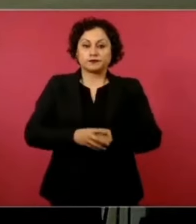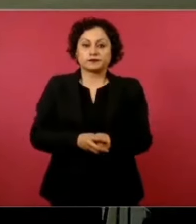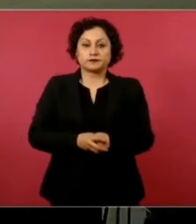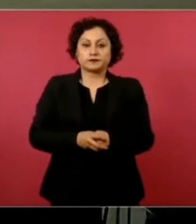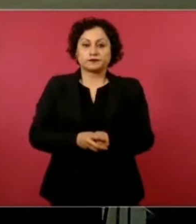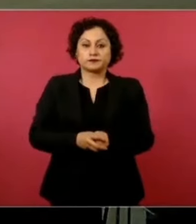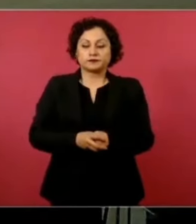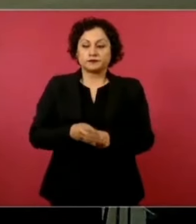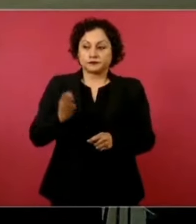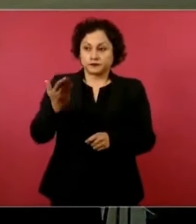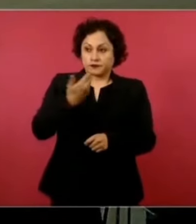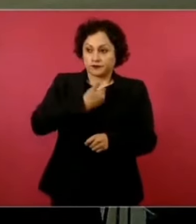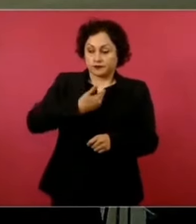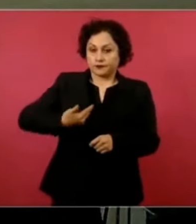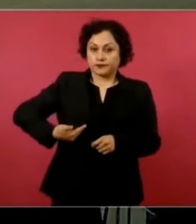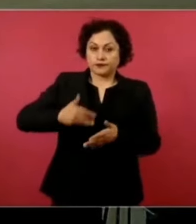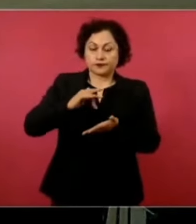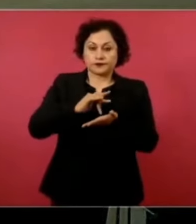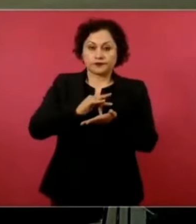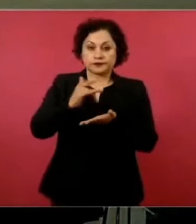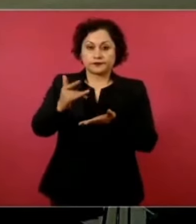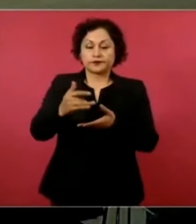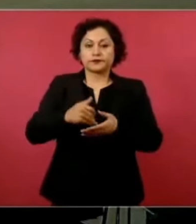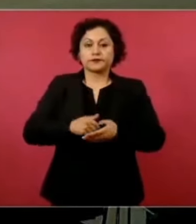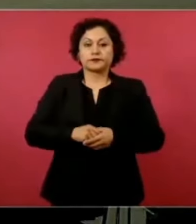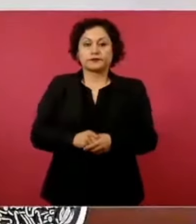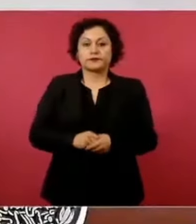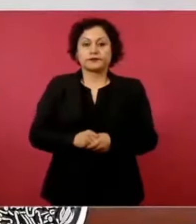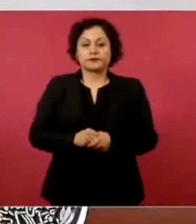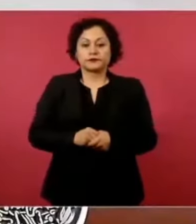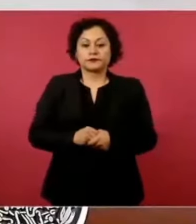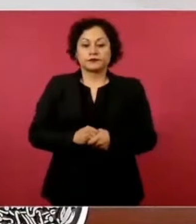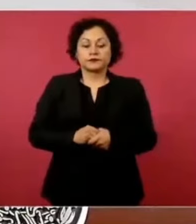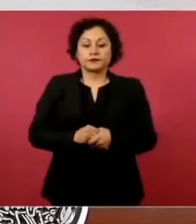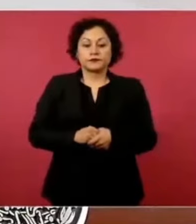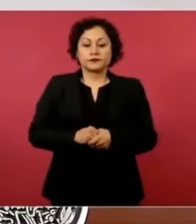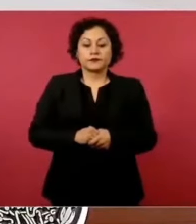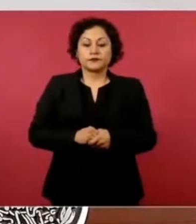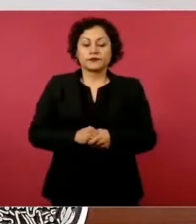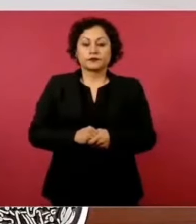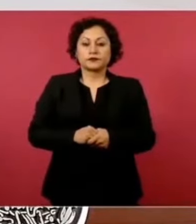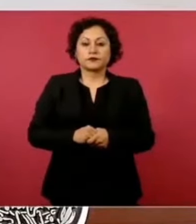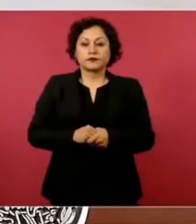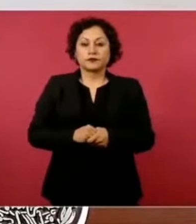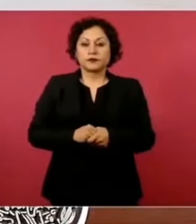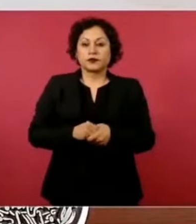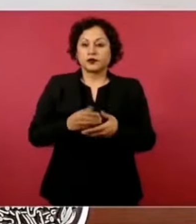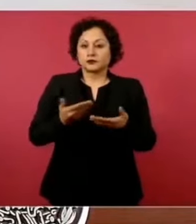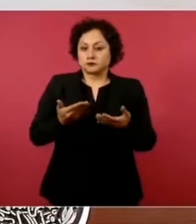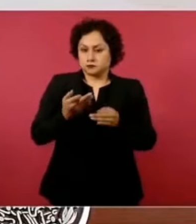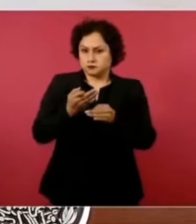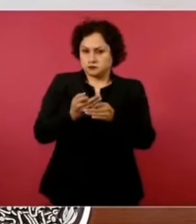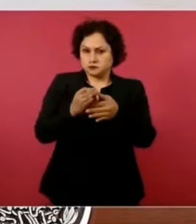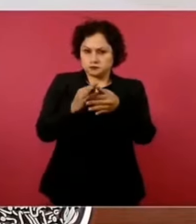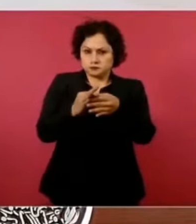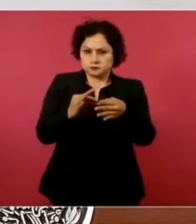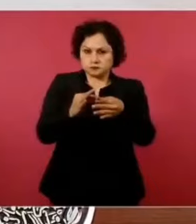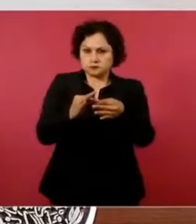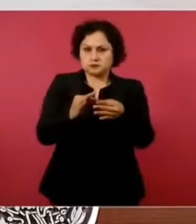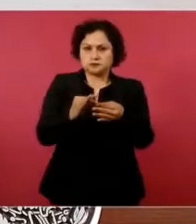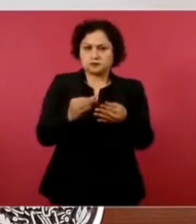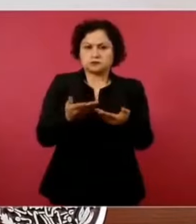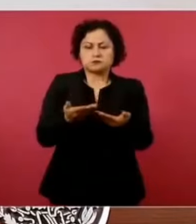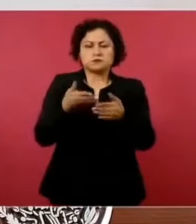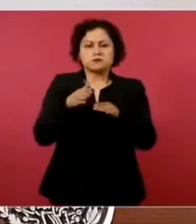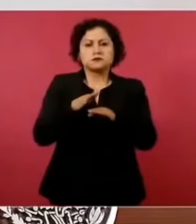gracias, presidente. Vamos a tocar el tema que se había anunciado de